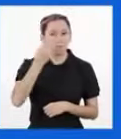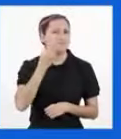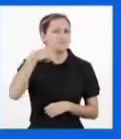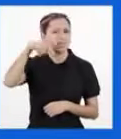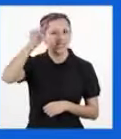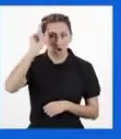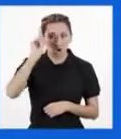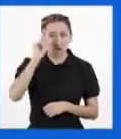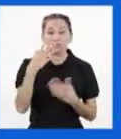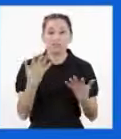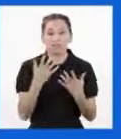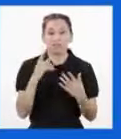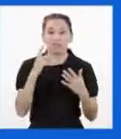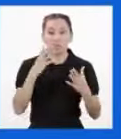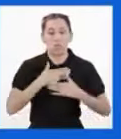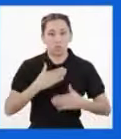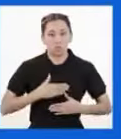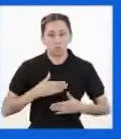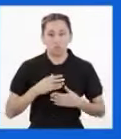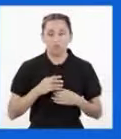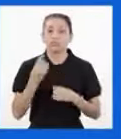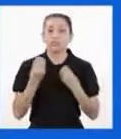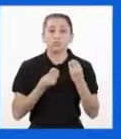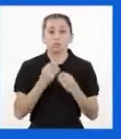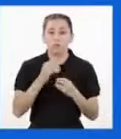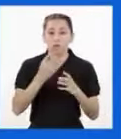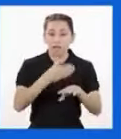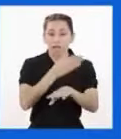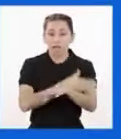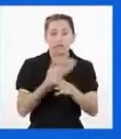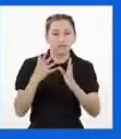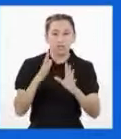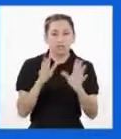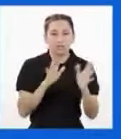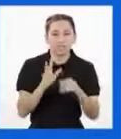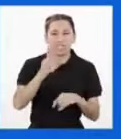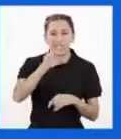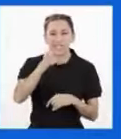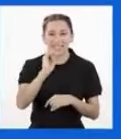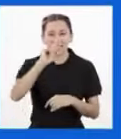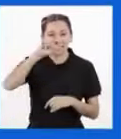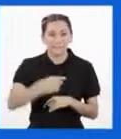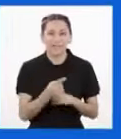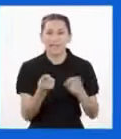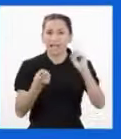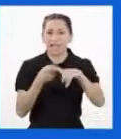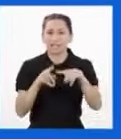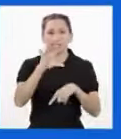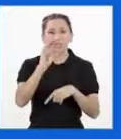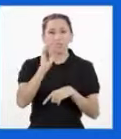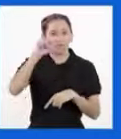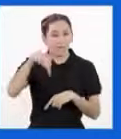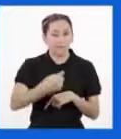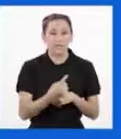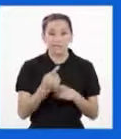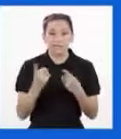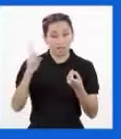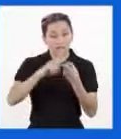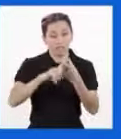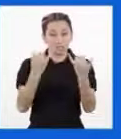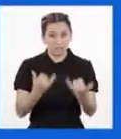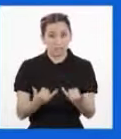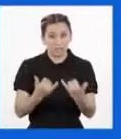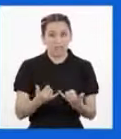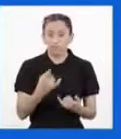genoma humano El número de genes estimado en un inicio fue de 30.000 a 50.000 En la actualidad, los